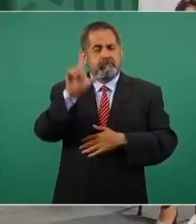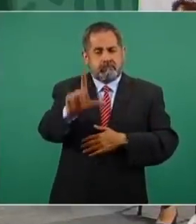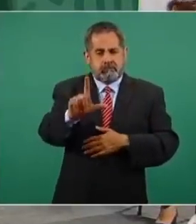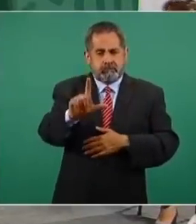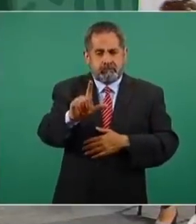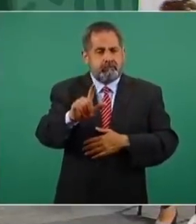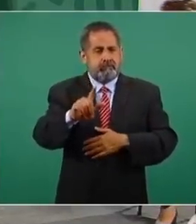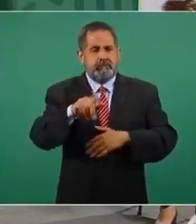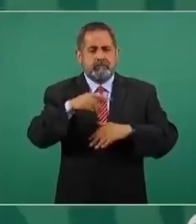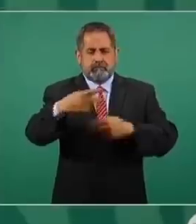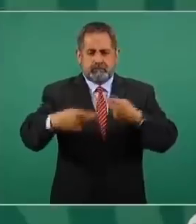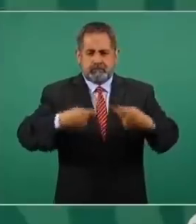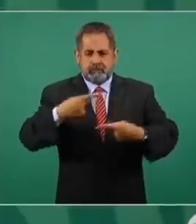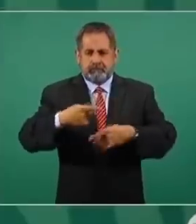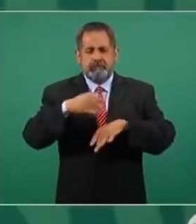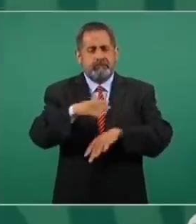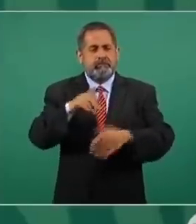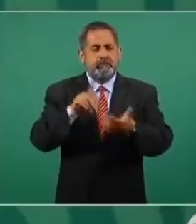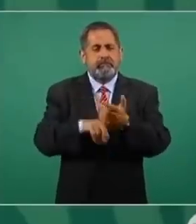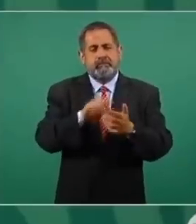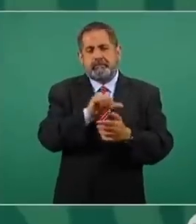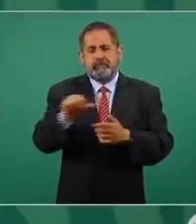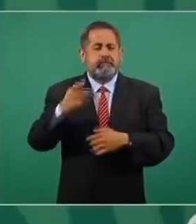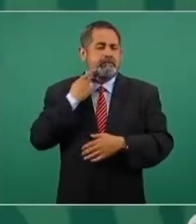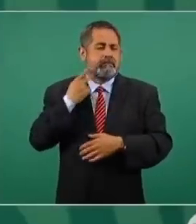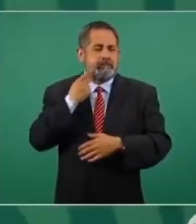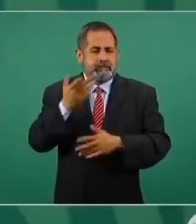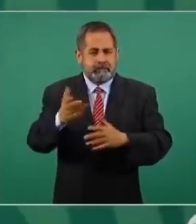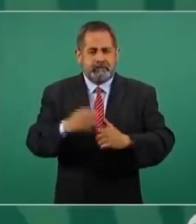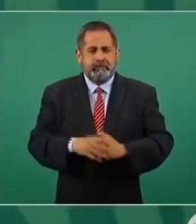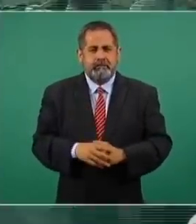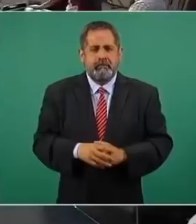las que tengan que ver con la política